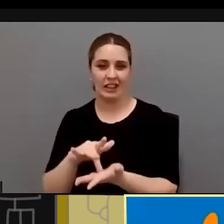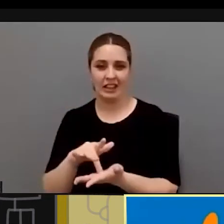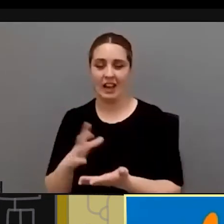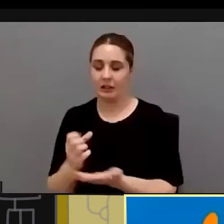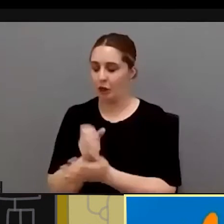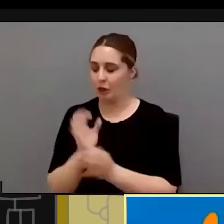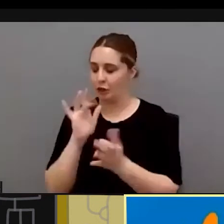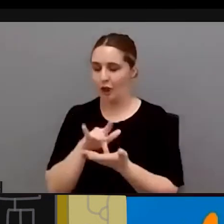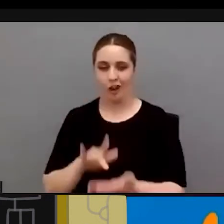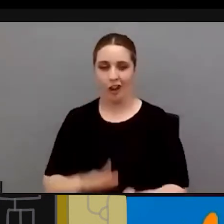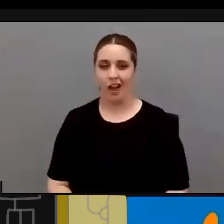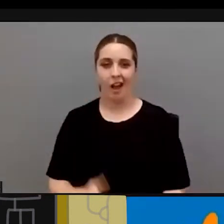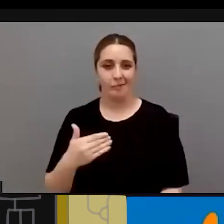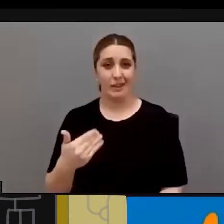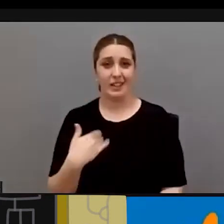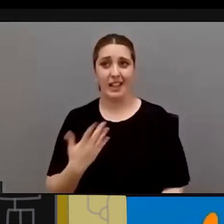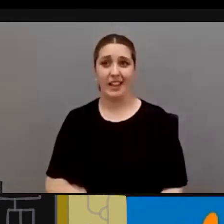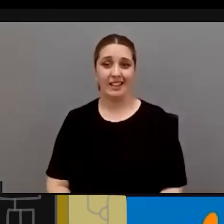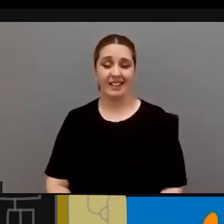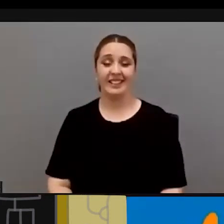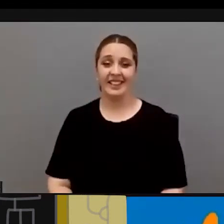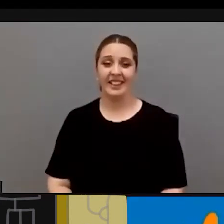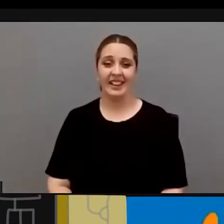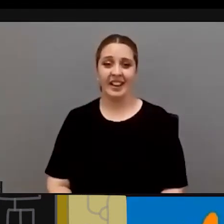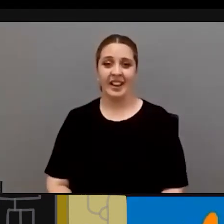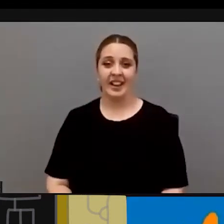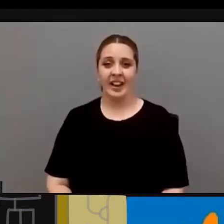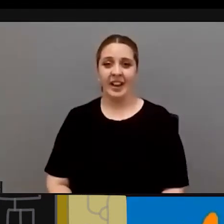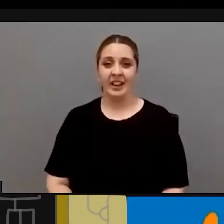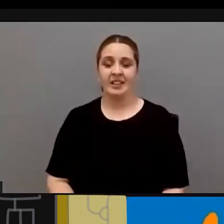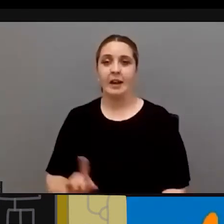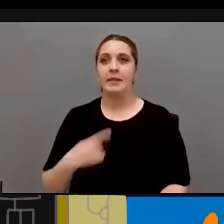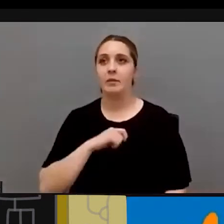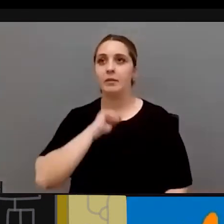no te creas tú que nadie se libra de hablar sin poner el altavoz